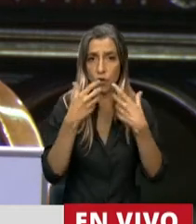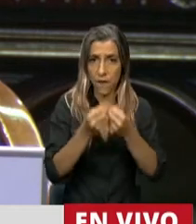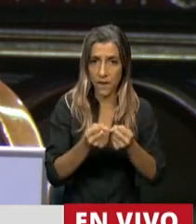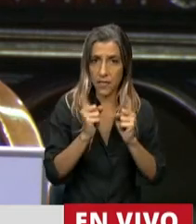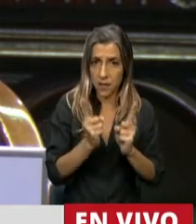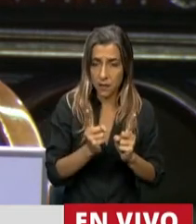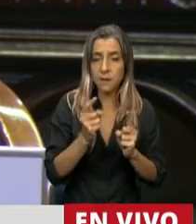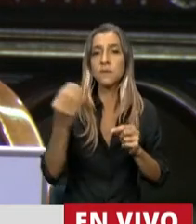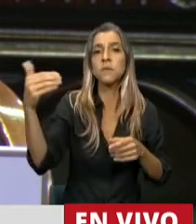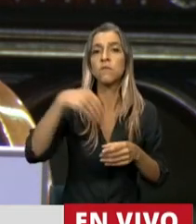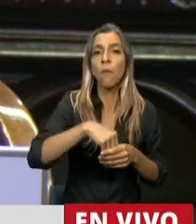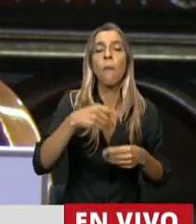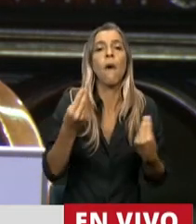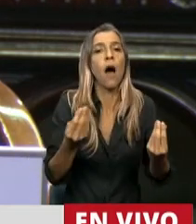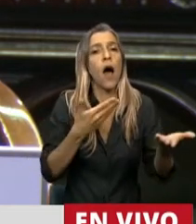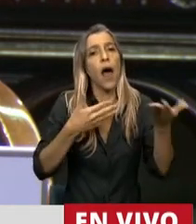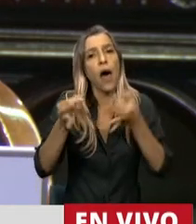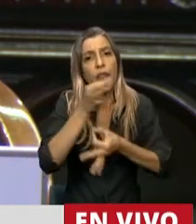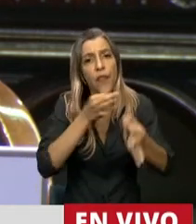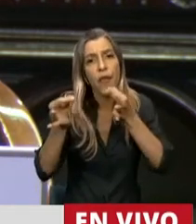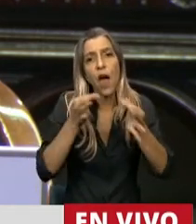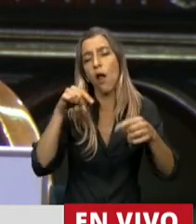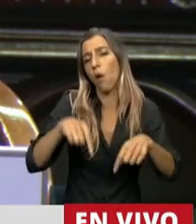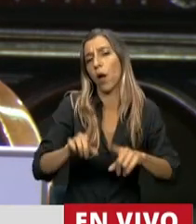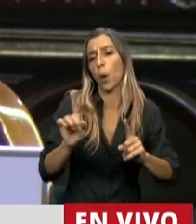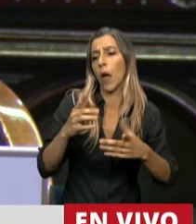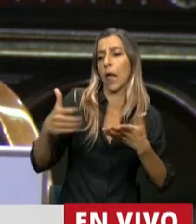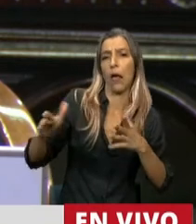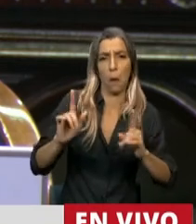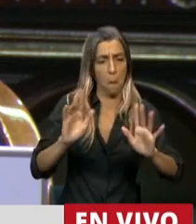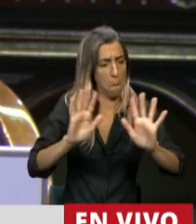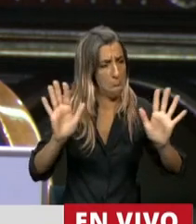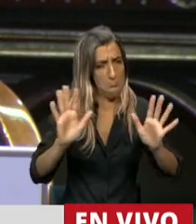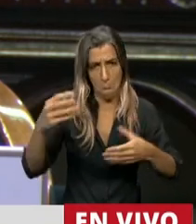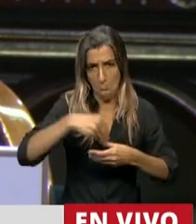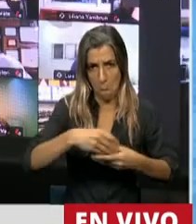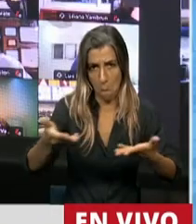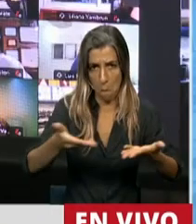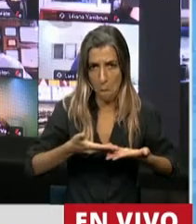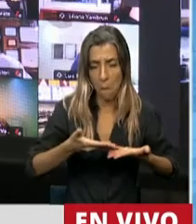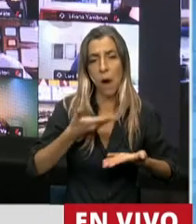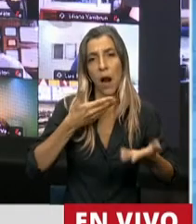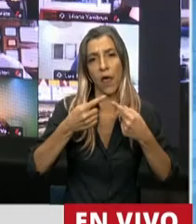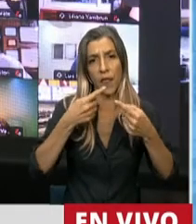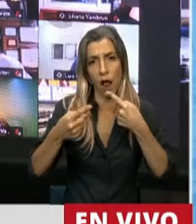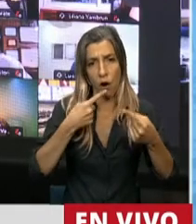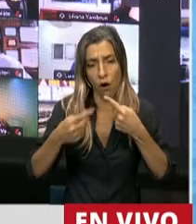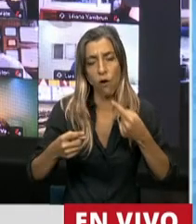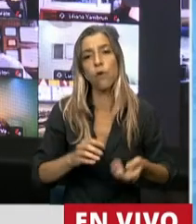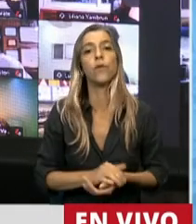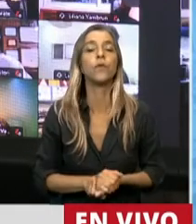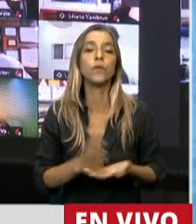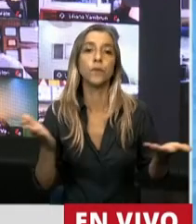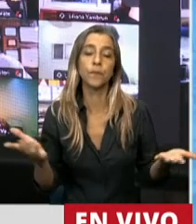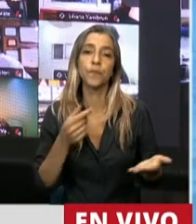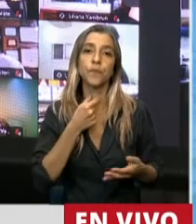que podamos dialogar. Acá no hay reticencia ni nada. Quiero decir que, en todo caso, las